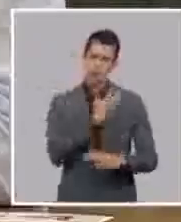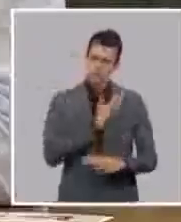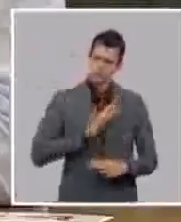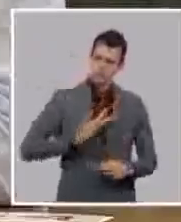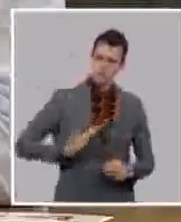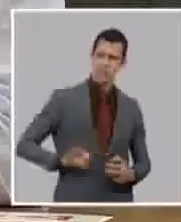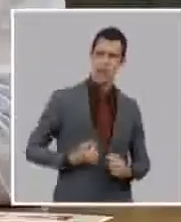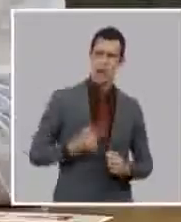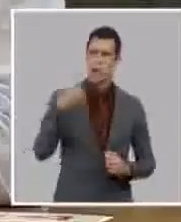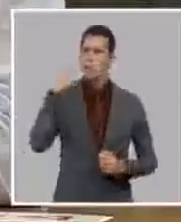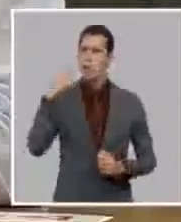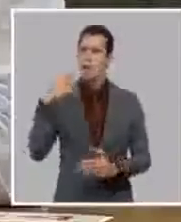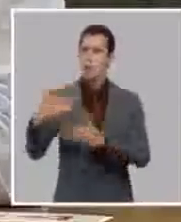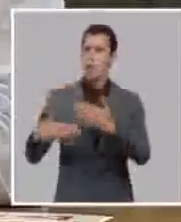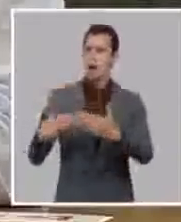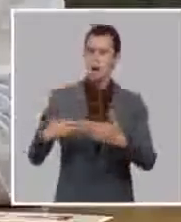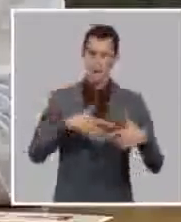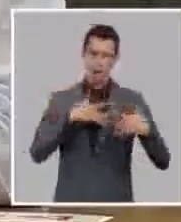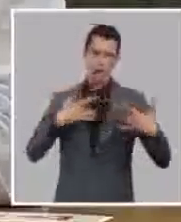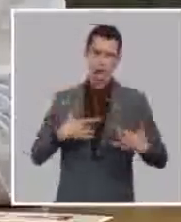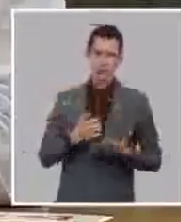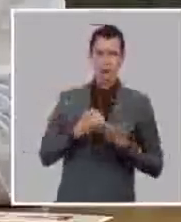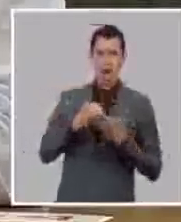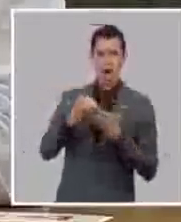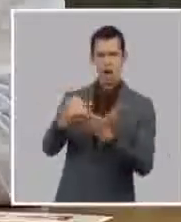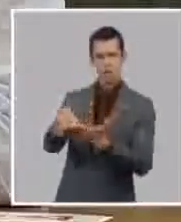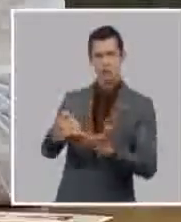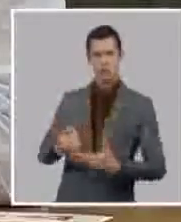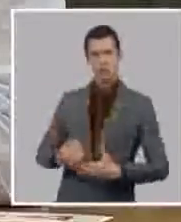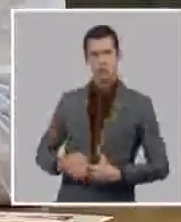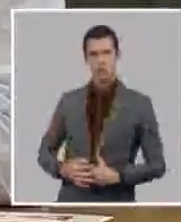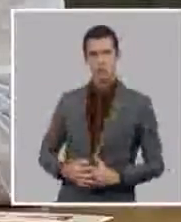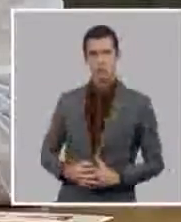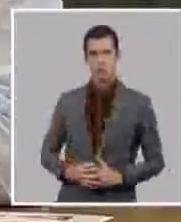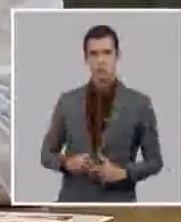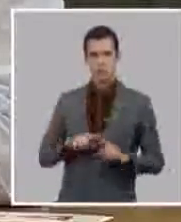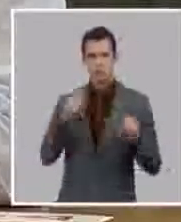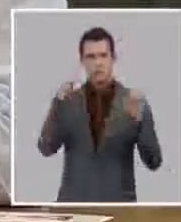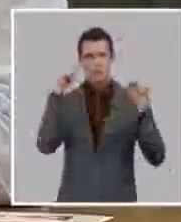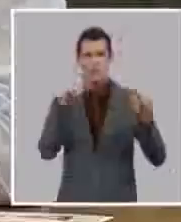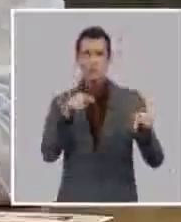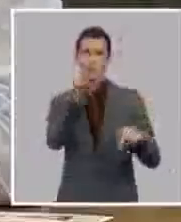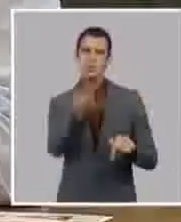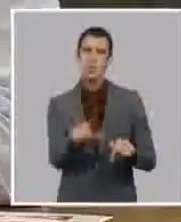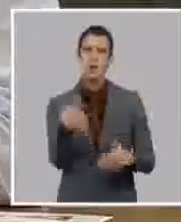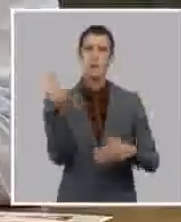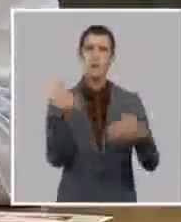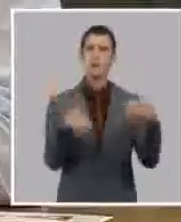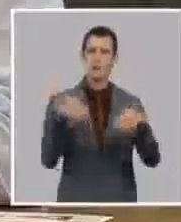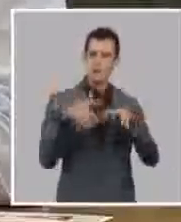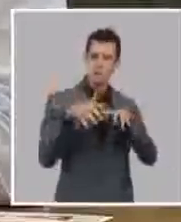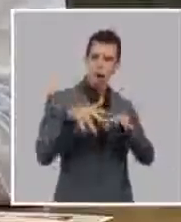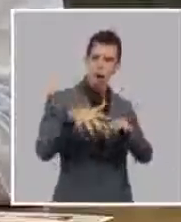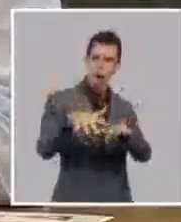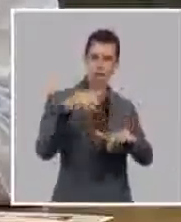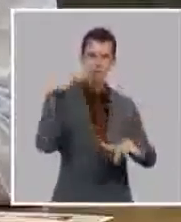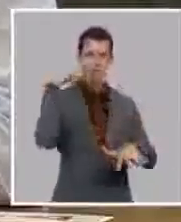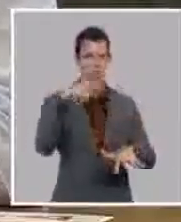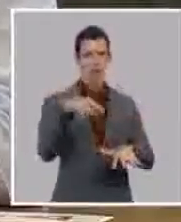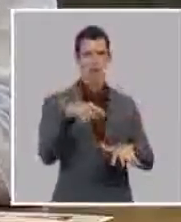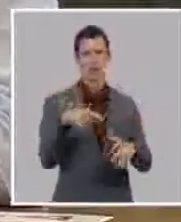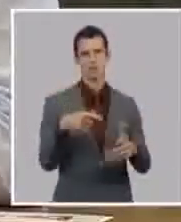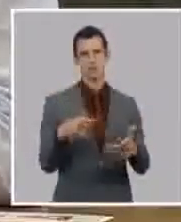y estas personas acudieron a estos hechos o protagonizaron estos hechos armados con